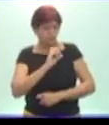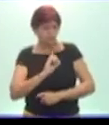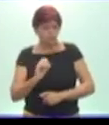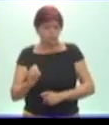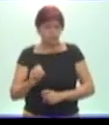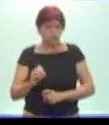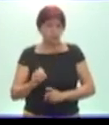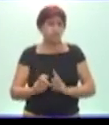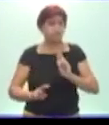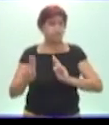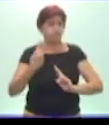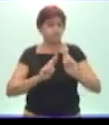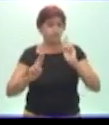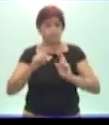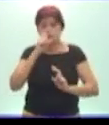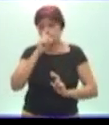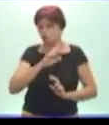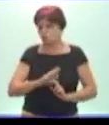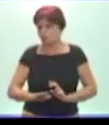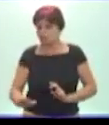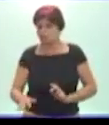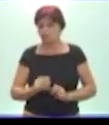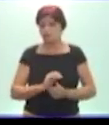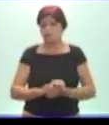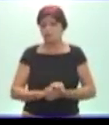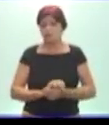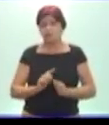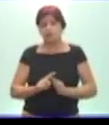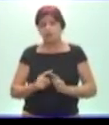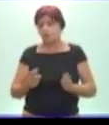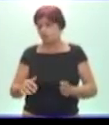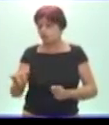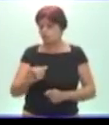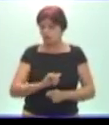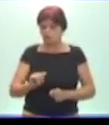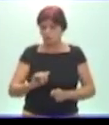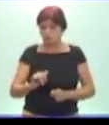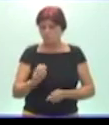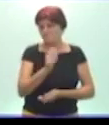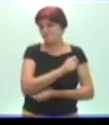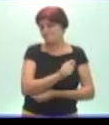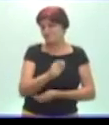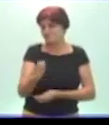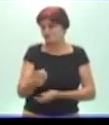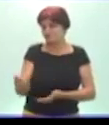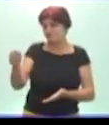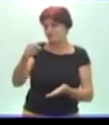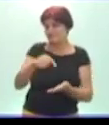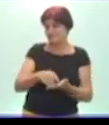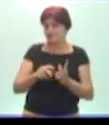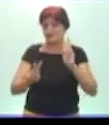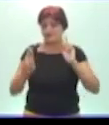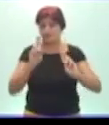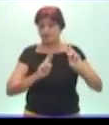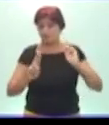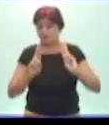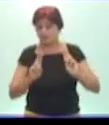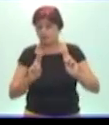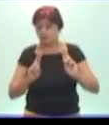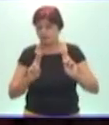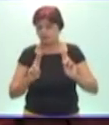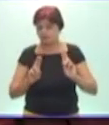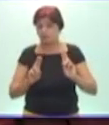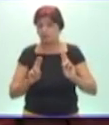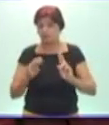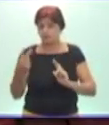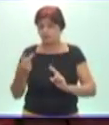negociación llegar a un acuerdo porque también nos estamos enseñando a ellos a llegar a acuerdos y a convenir